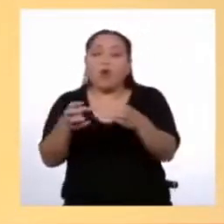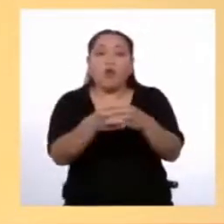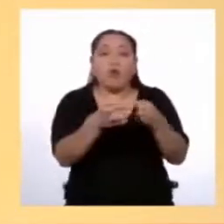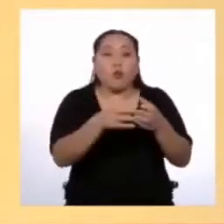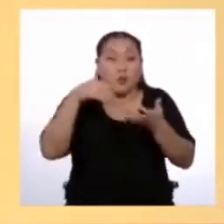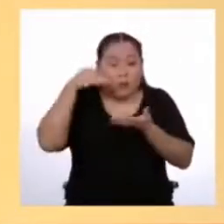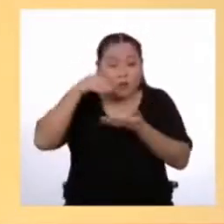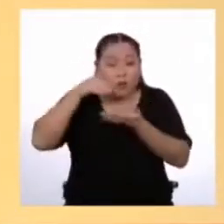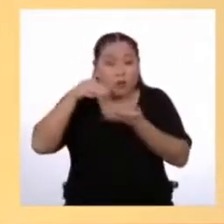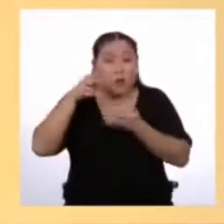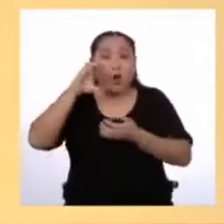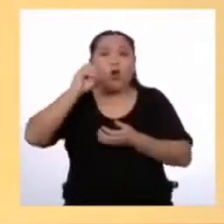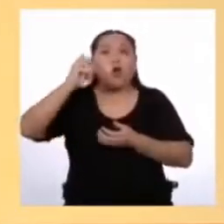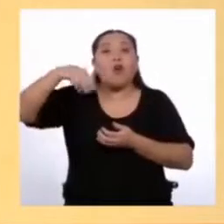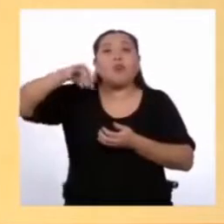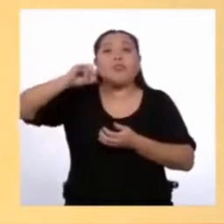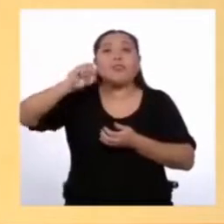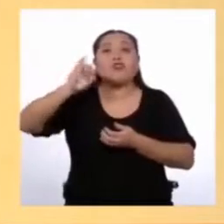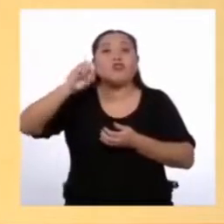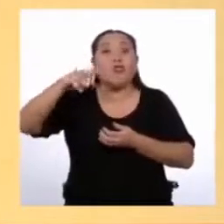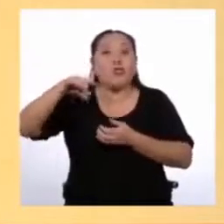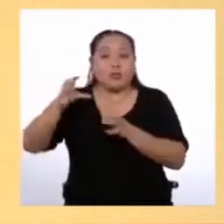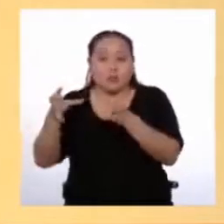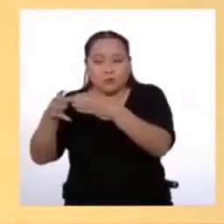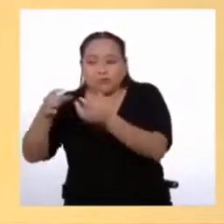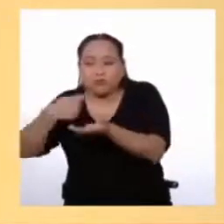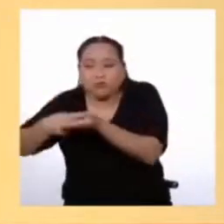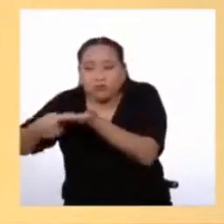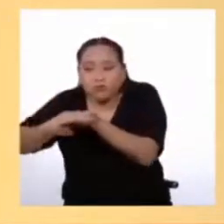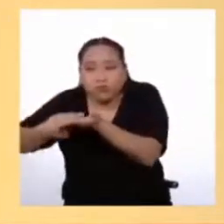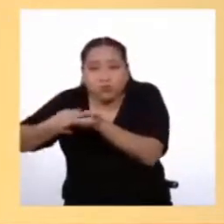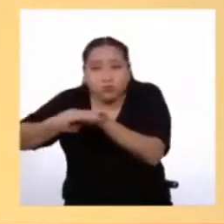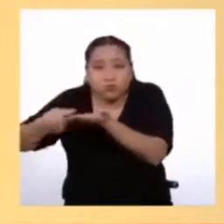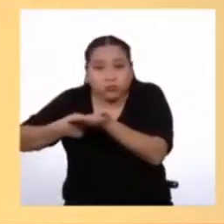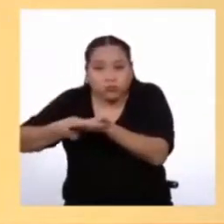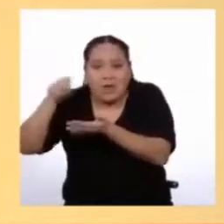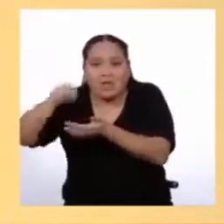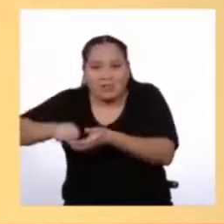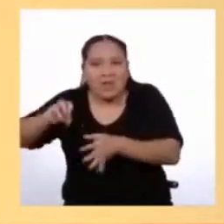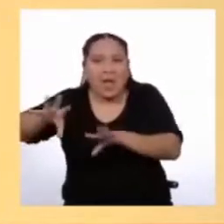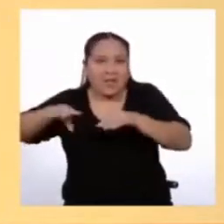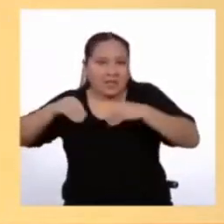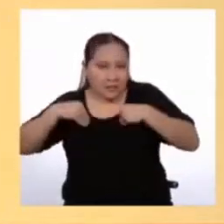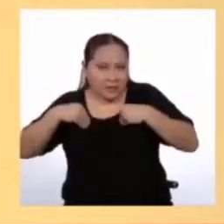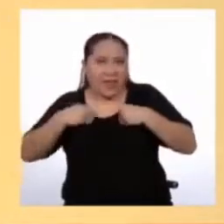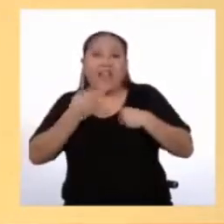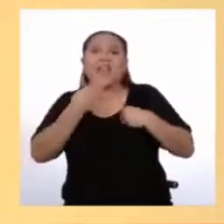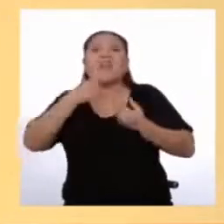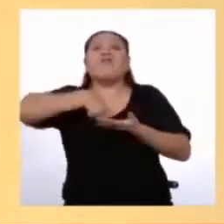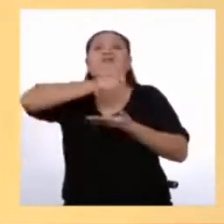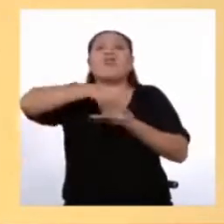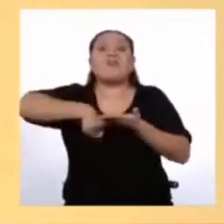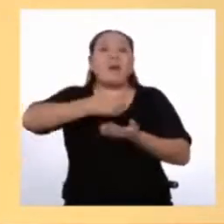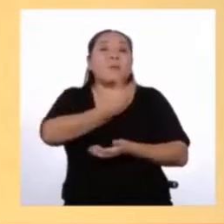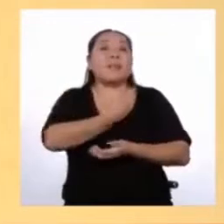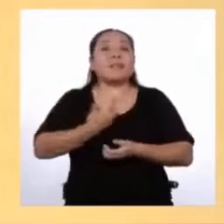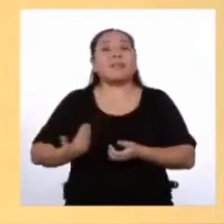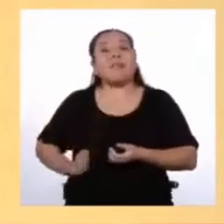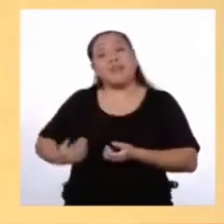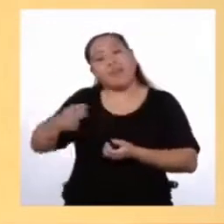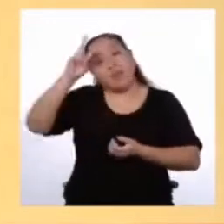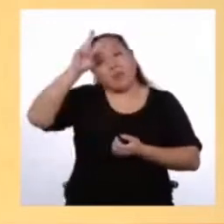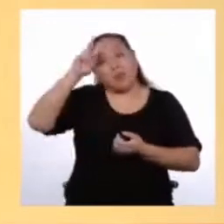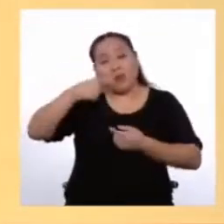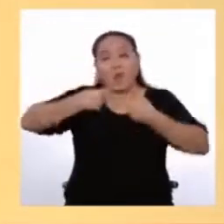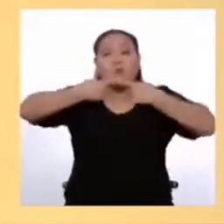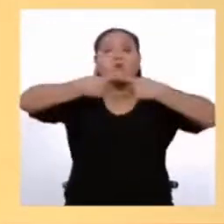propuesta Luego es debatida y si es aceptada Debe ser firmada por el Presidente de la República para su promulgación